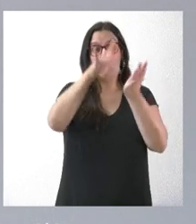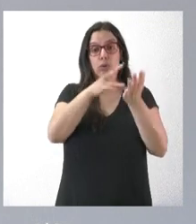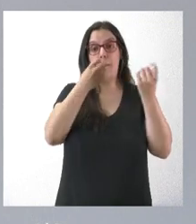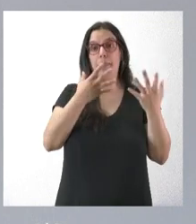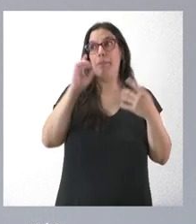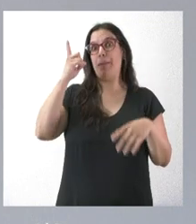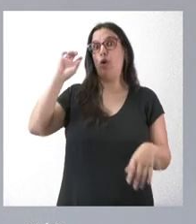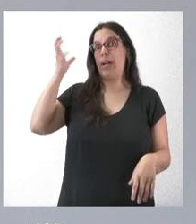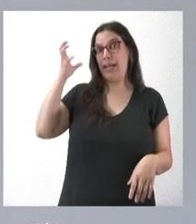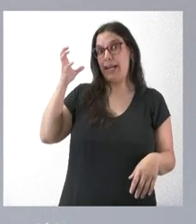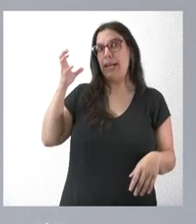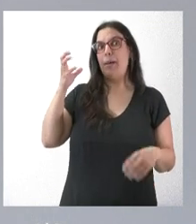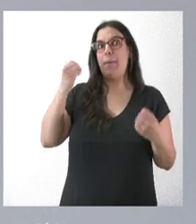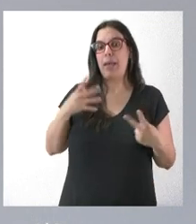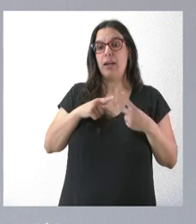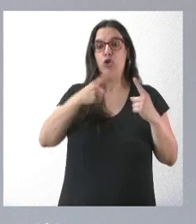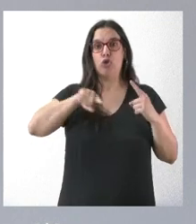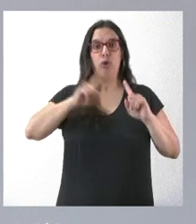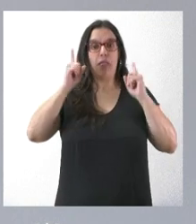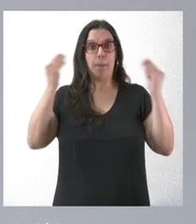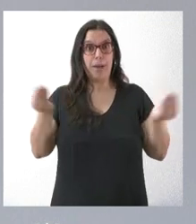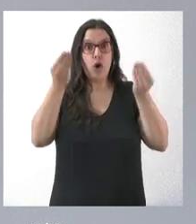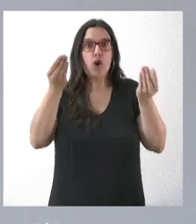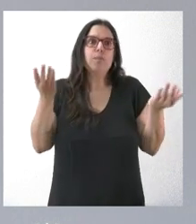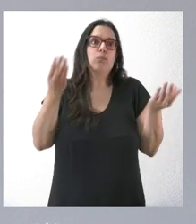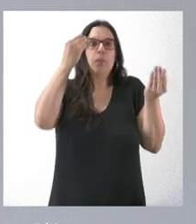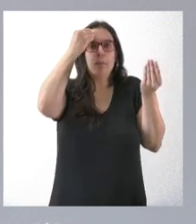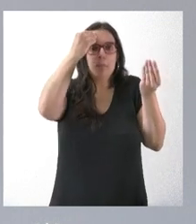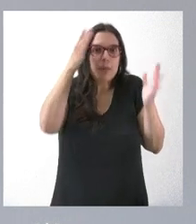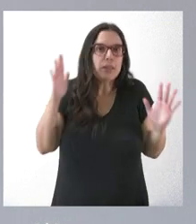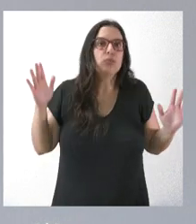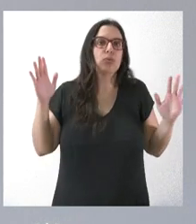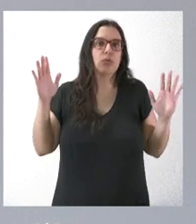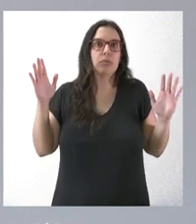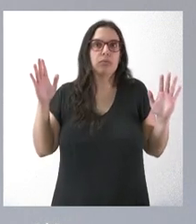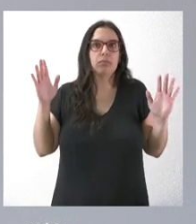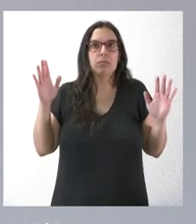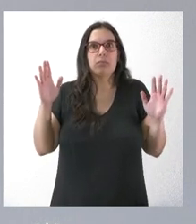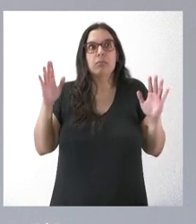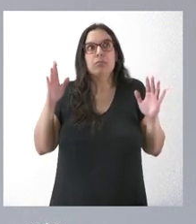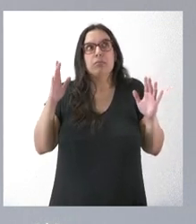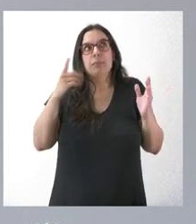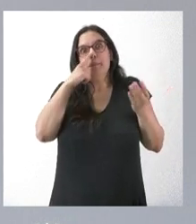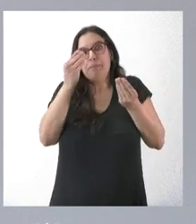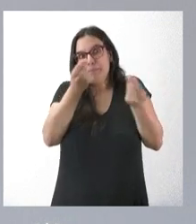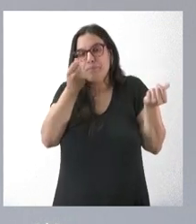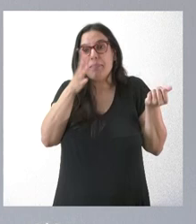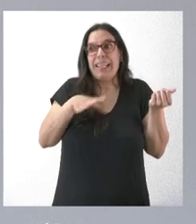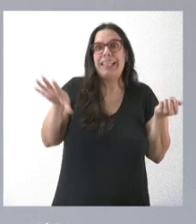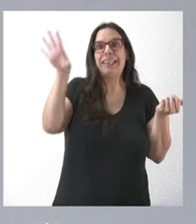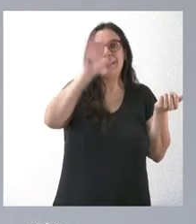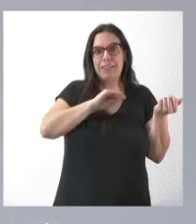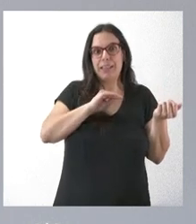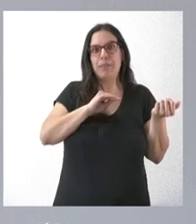esas circunstancias, estamos más preparados, pues, hombre, lo que pronosticamos o que entendemos es que